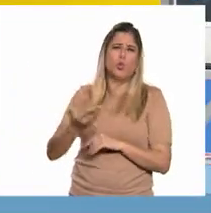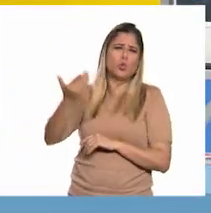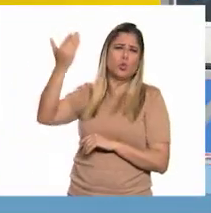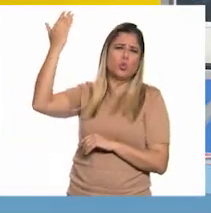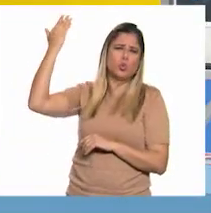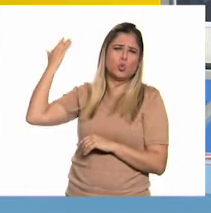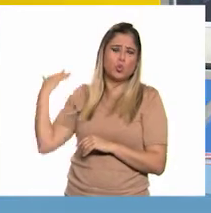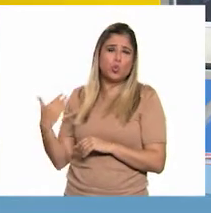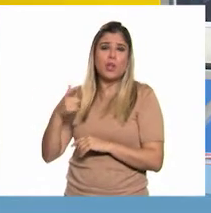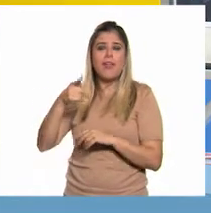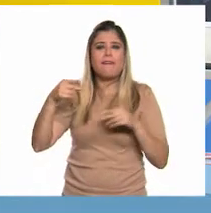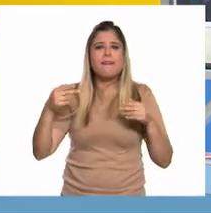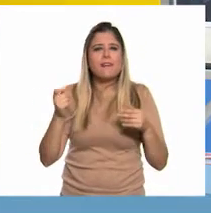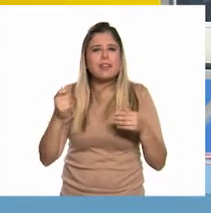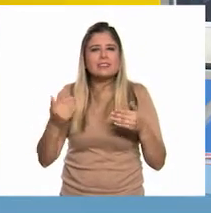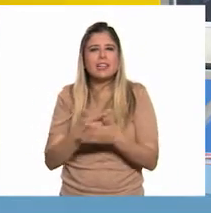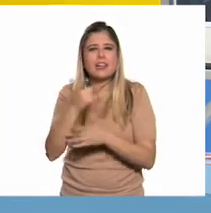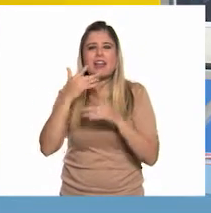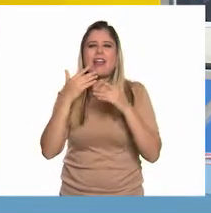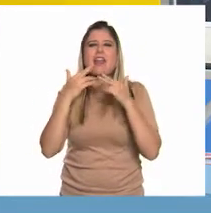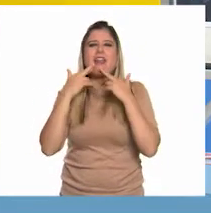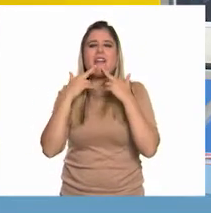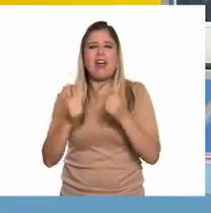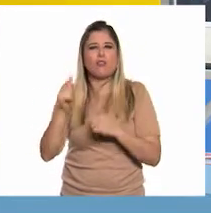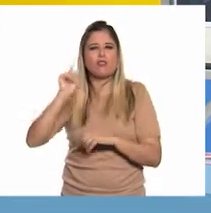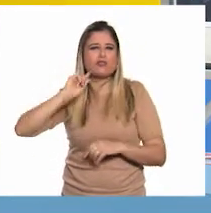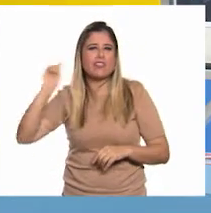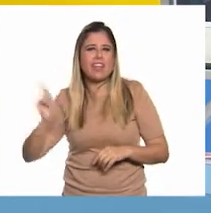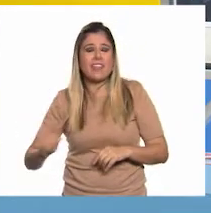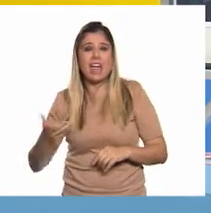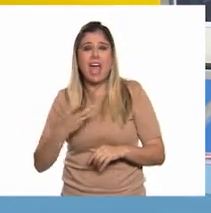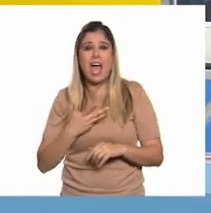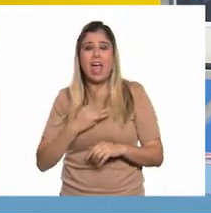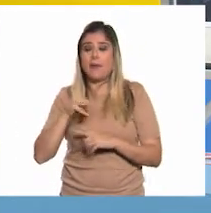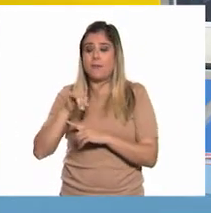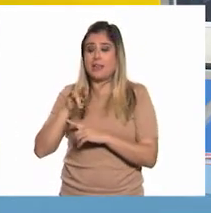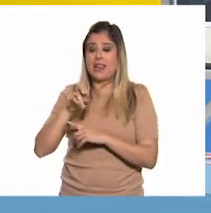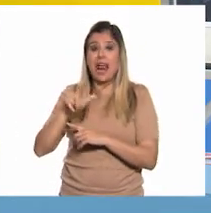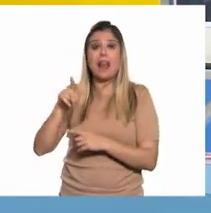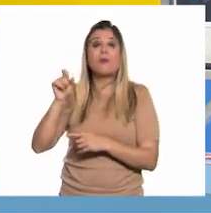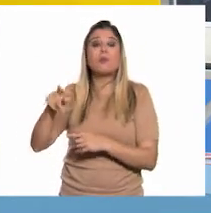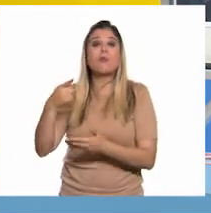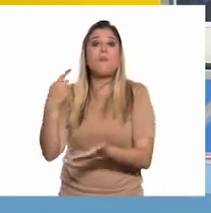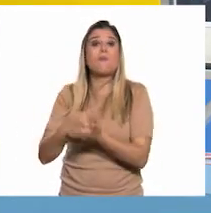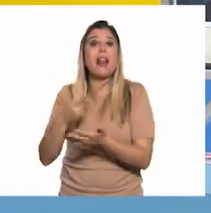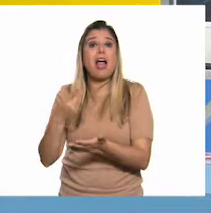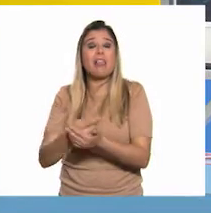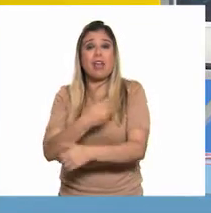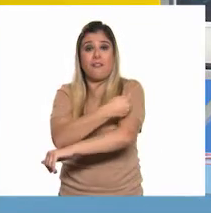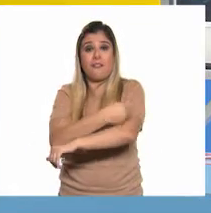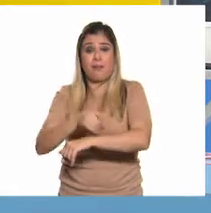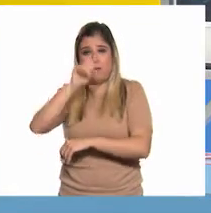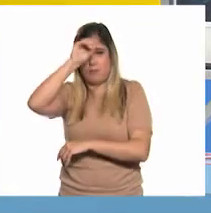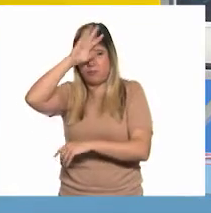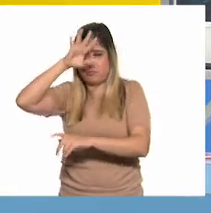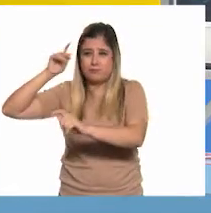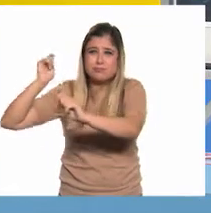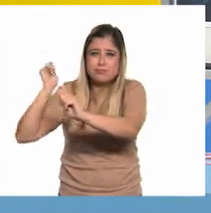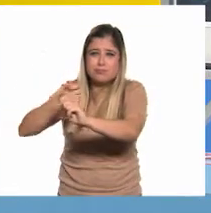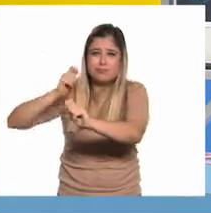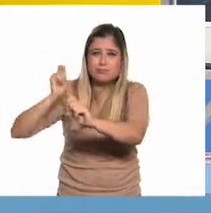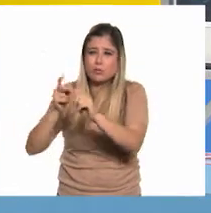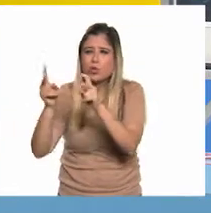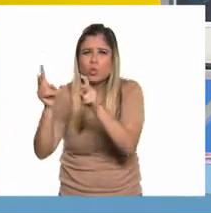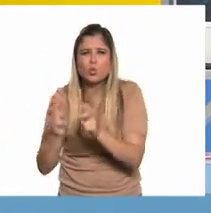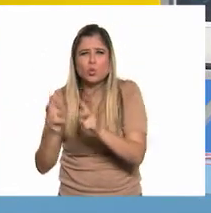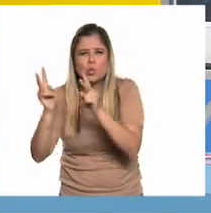que aquellos nacieron en una ranchería de Zacatecas donde se extrae mineral de plata. Sus familiares son mineros que extraen la